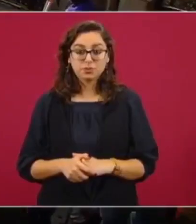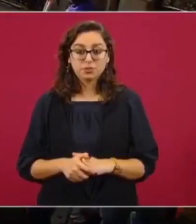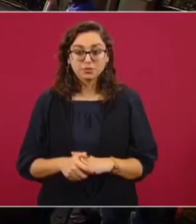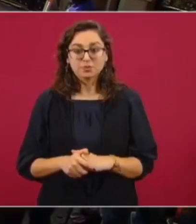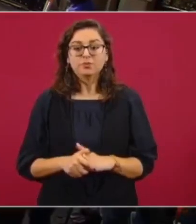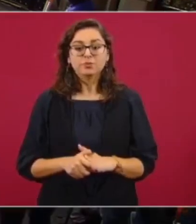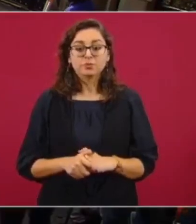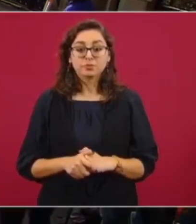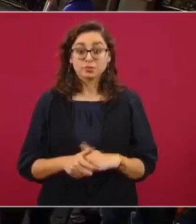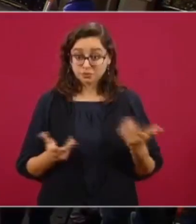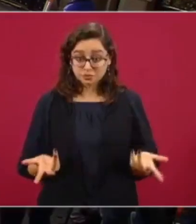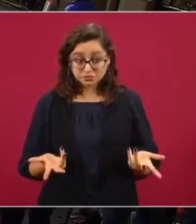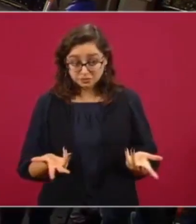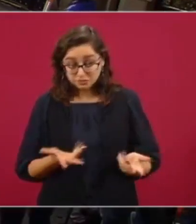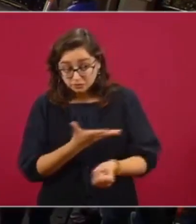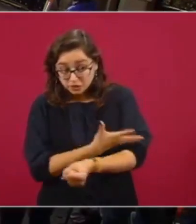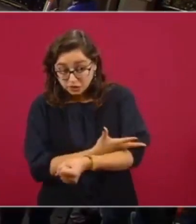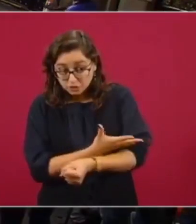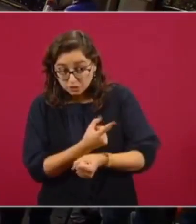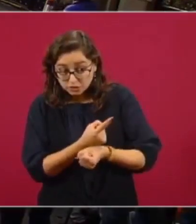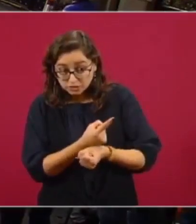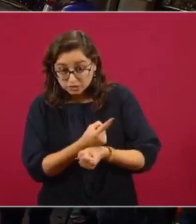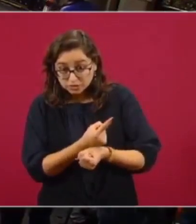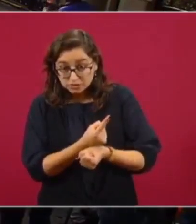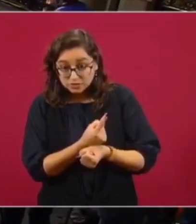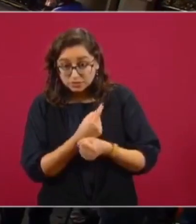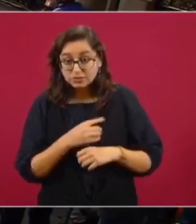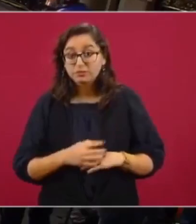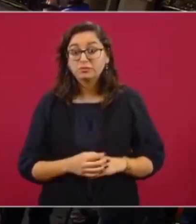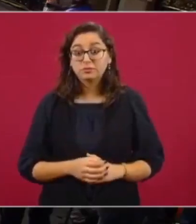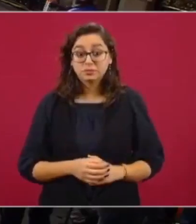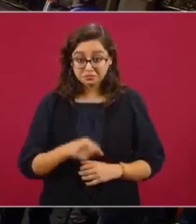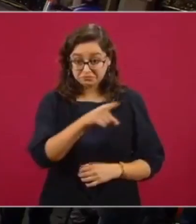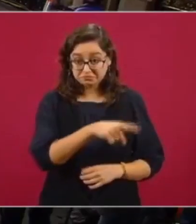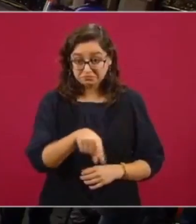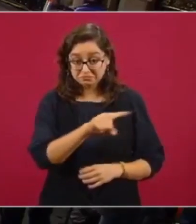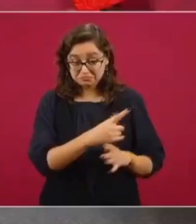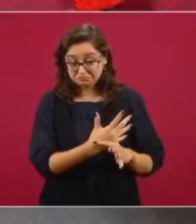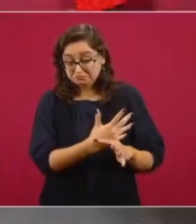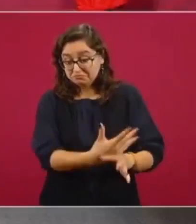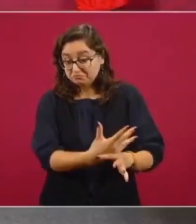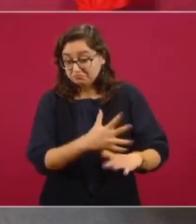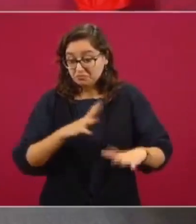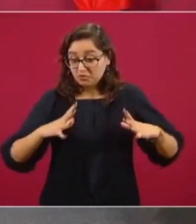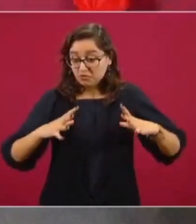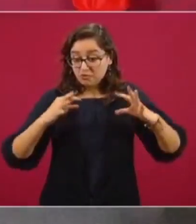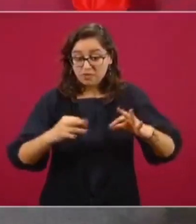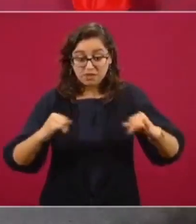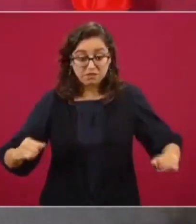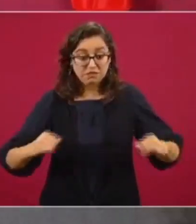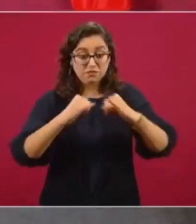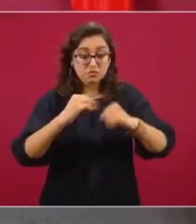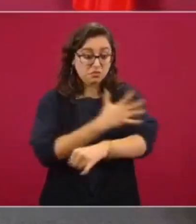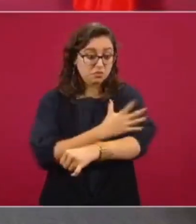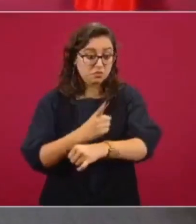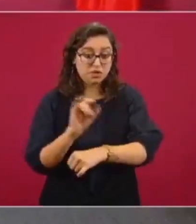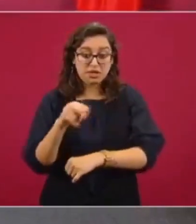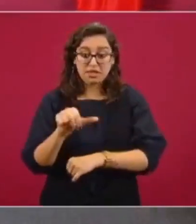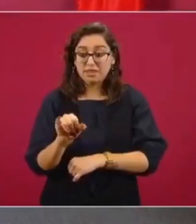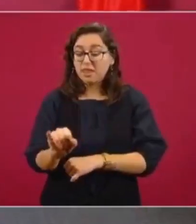Entonces, transparencia. Estos fueron los creadores del Instituto de la Transparencia. Y esto no se sabía.